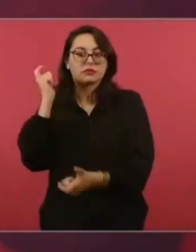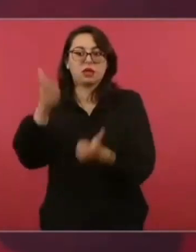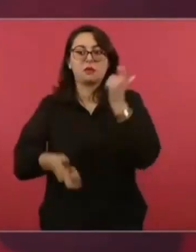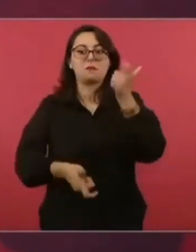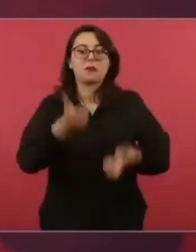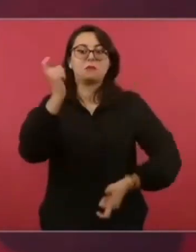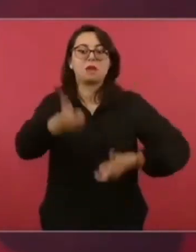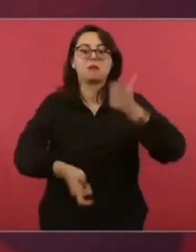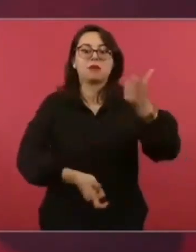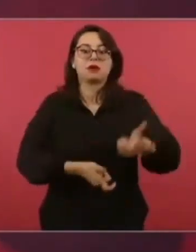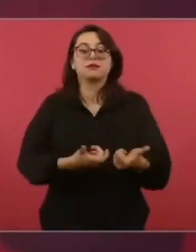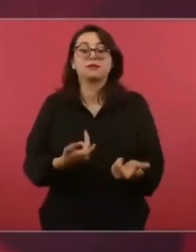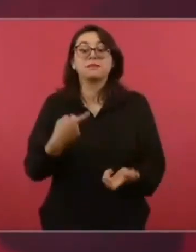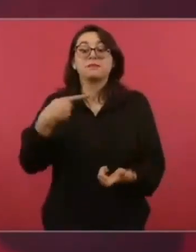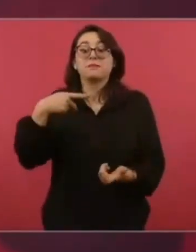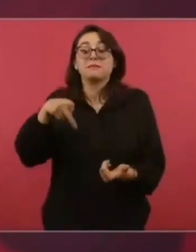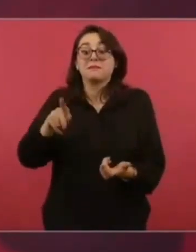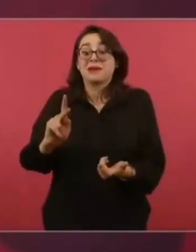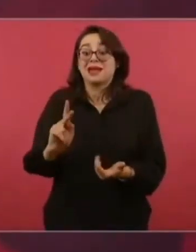Pero ya no es igual.